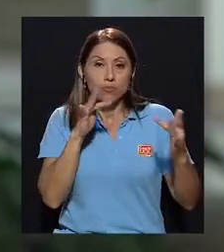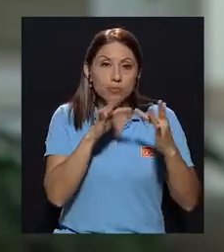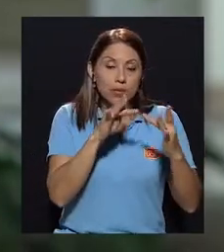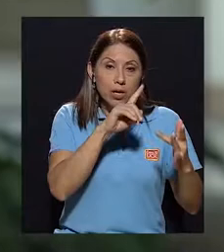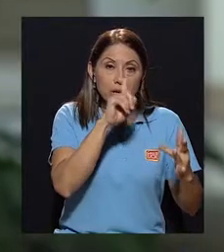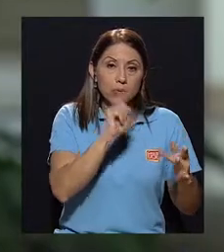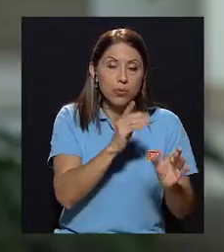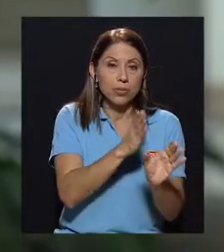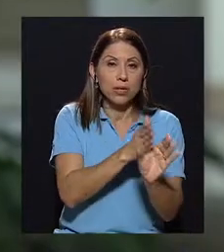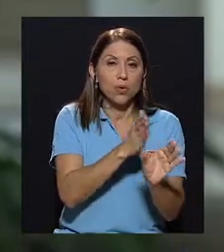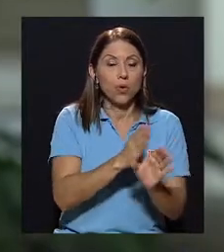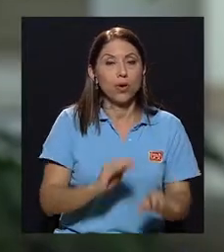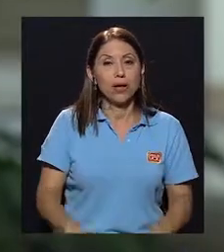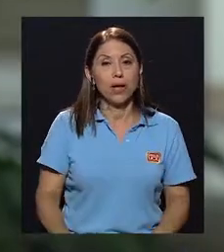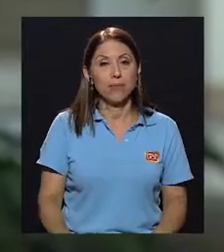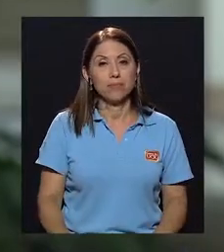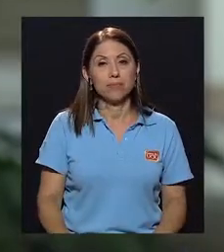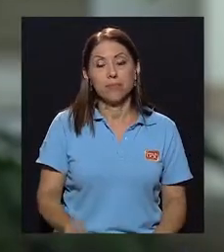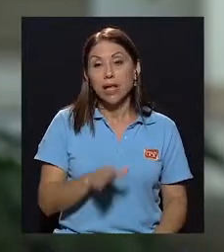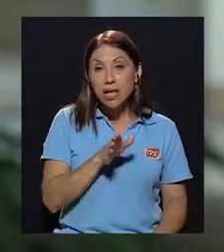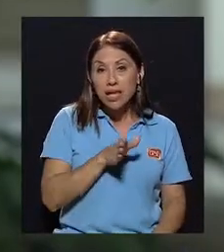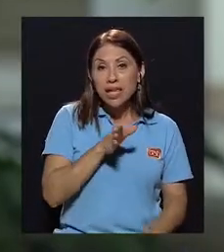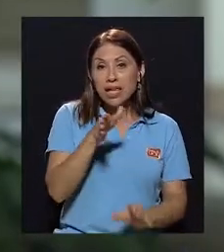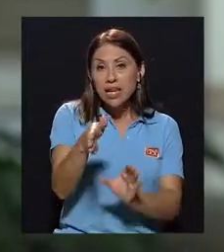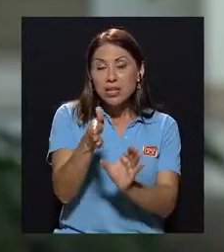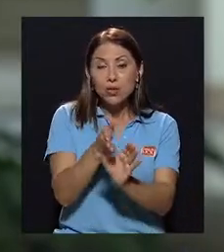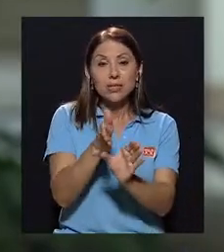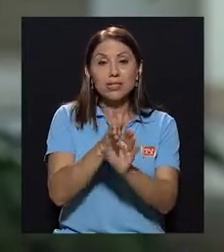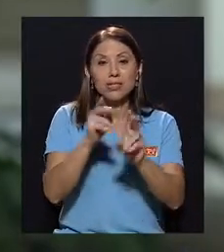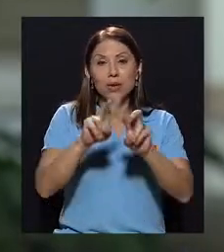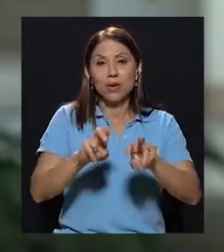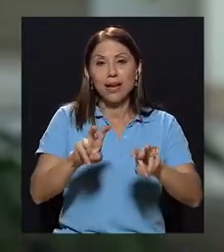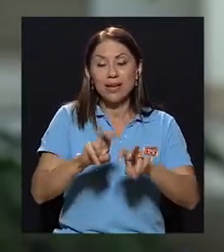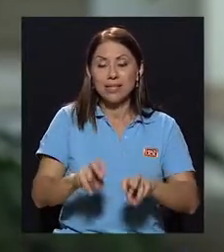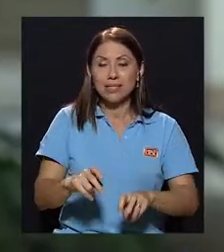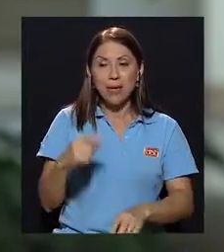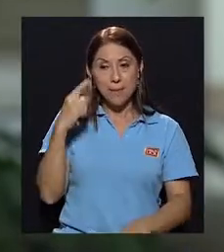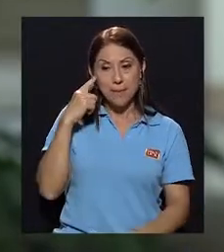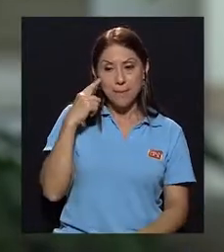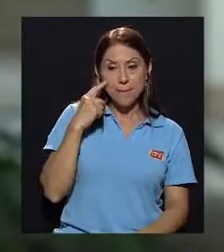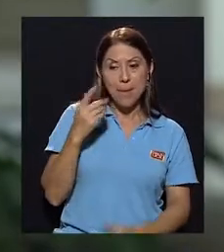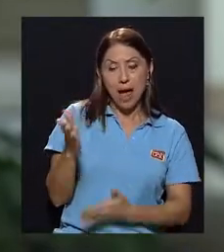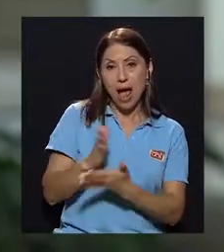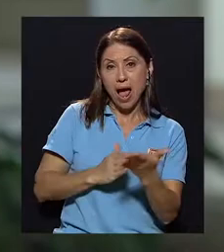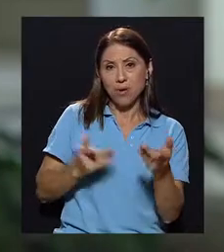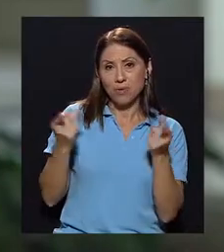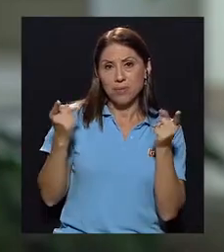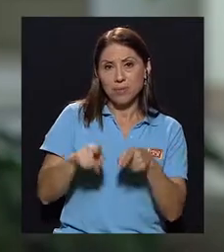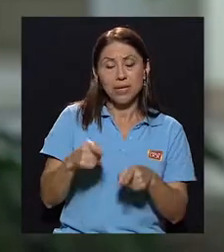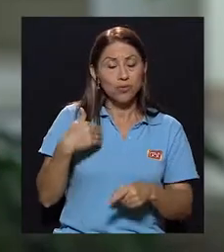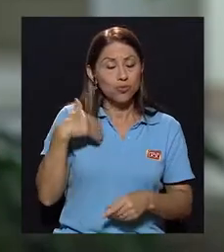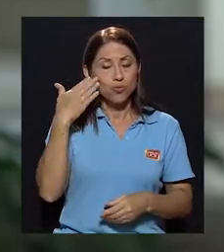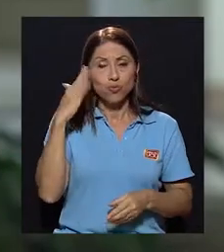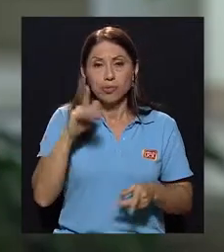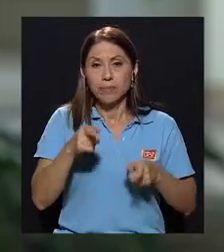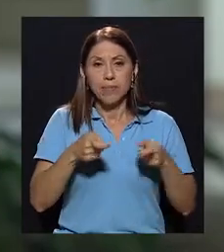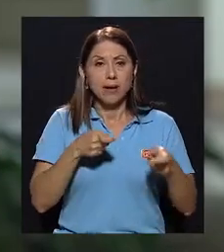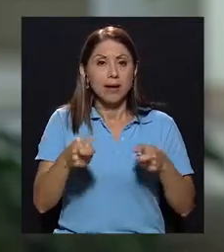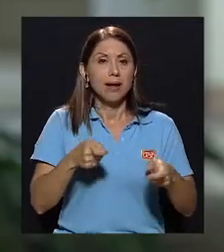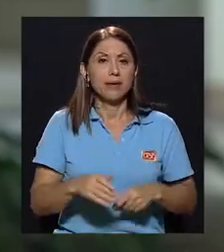psicológica, quizás convenga ir de un psicoanalista y plantear, aquí algo está pasando que no estoy sabiendo manejar.